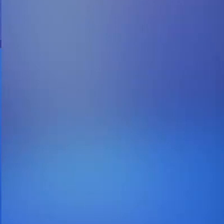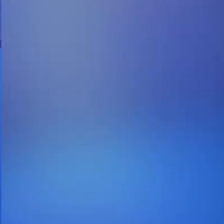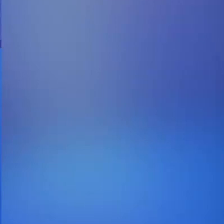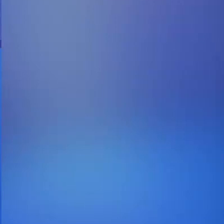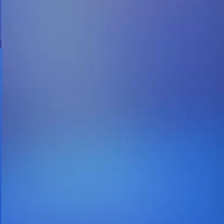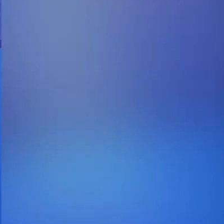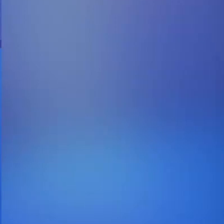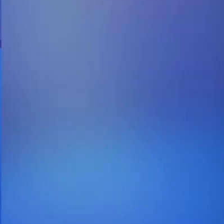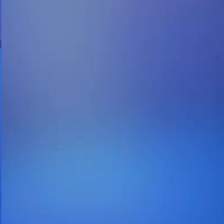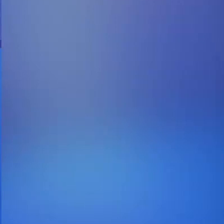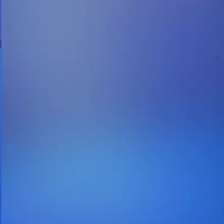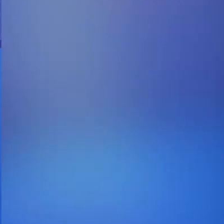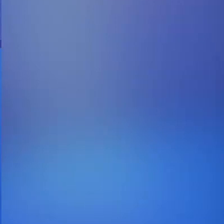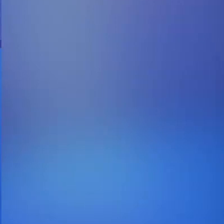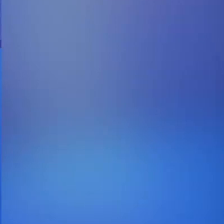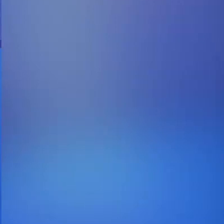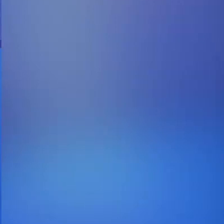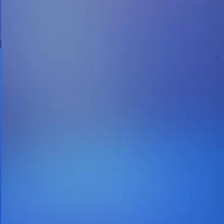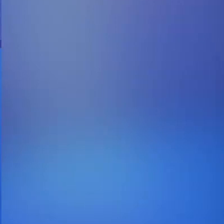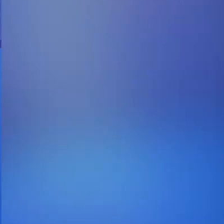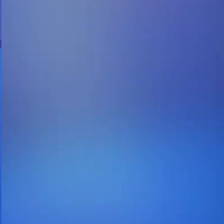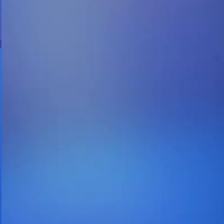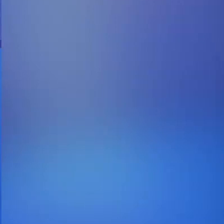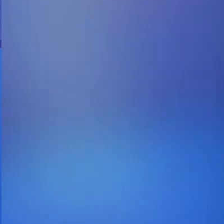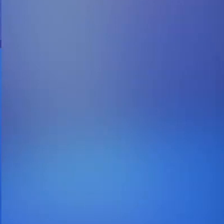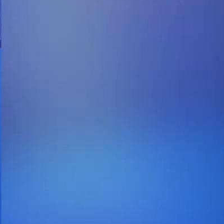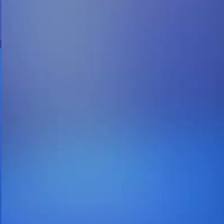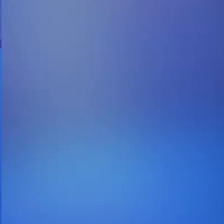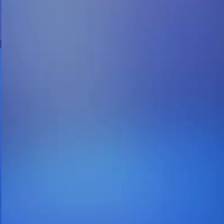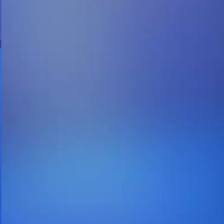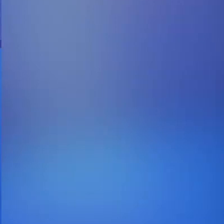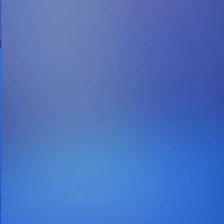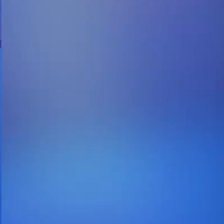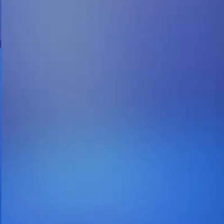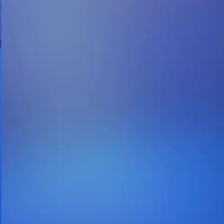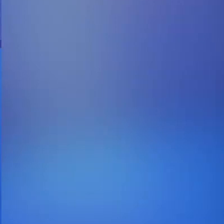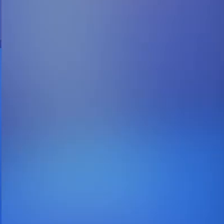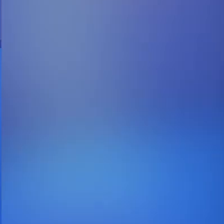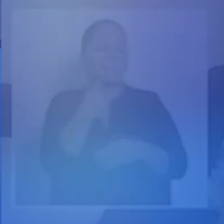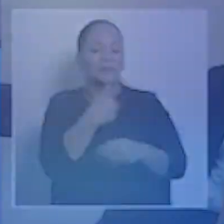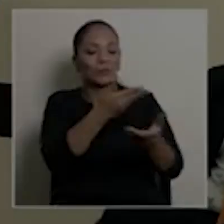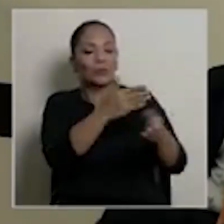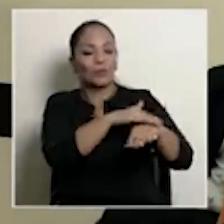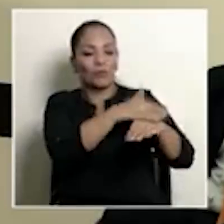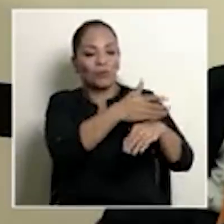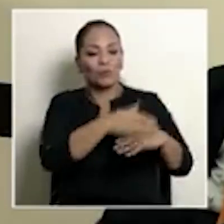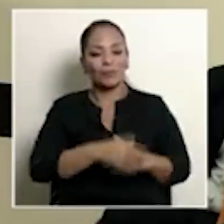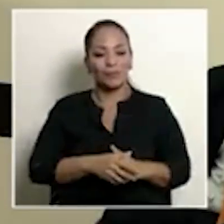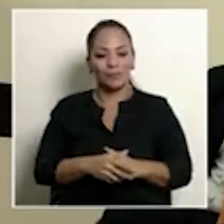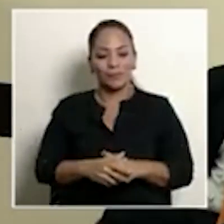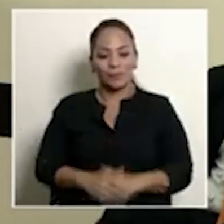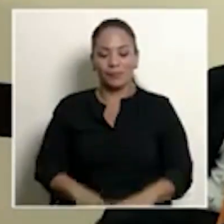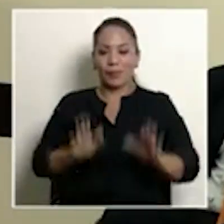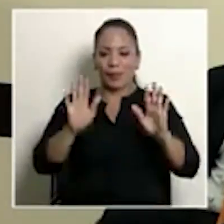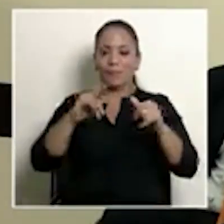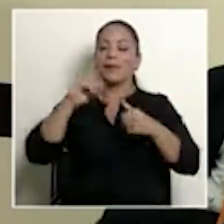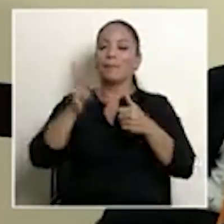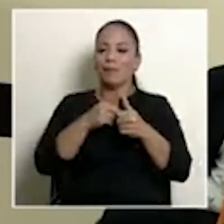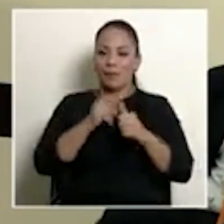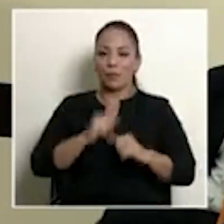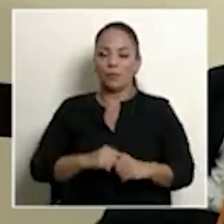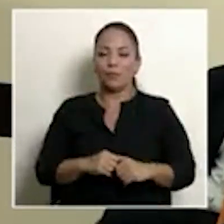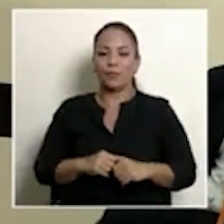Un mensaje de Hospital de Niños, Ministerio de Salud, Red Cudi, PANI, OPS y UNICEF. Bueno, primero que nada,